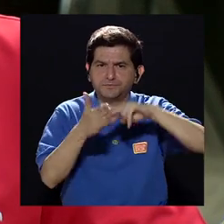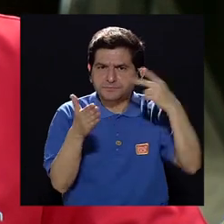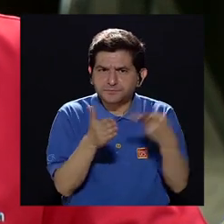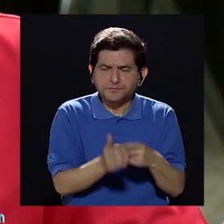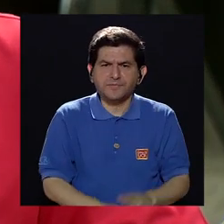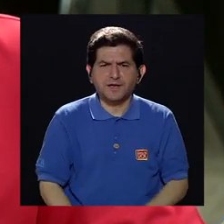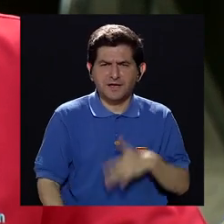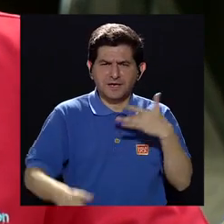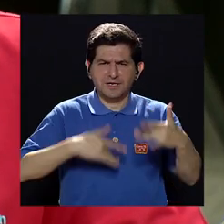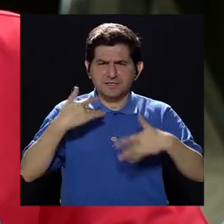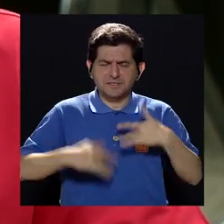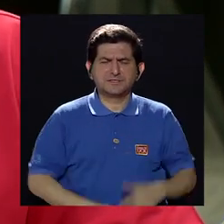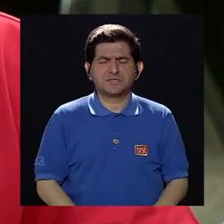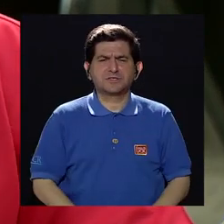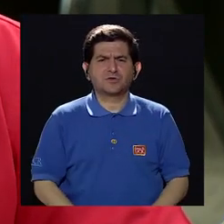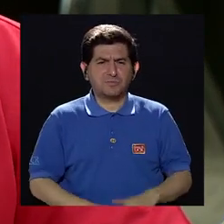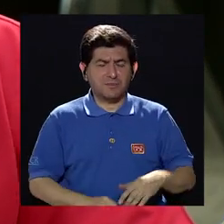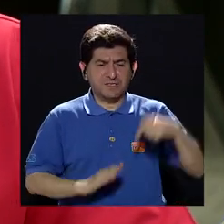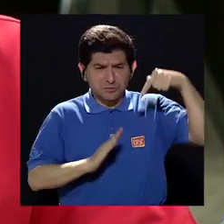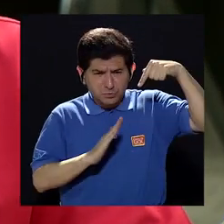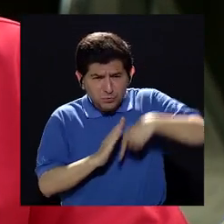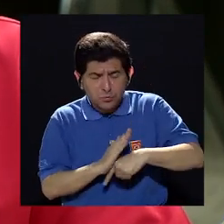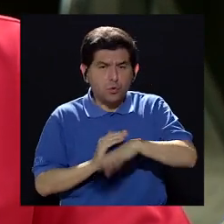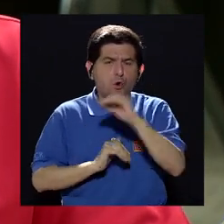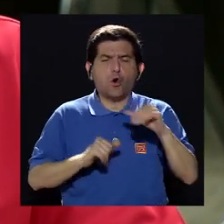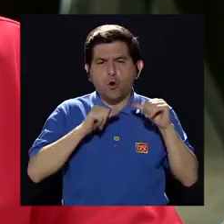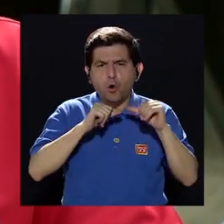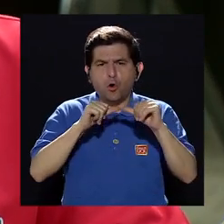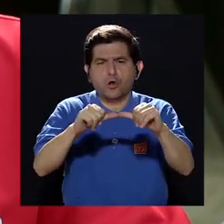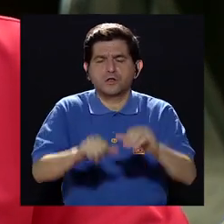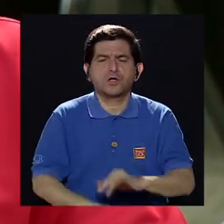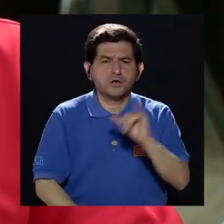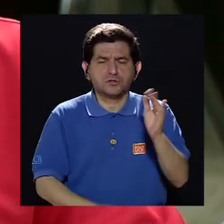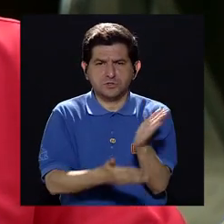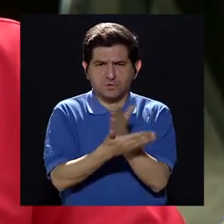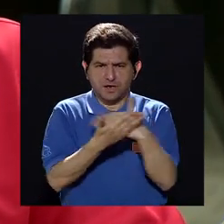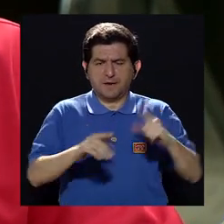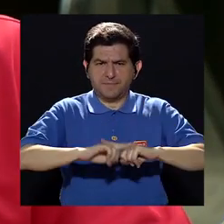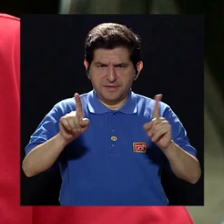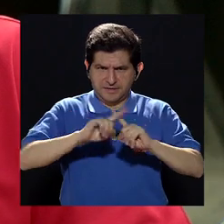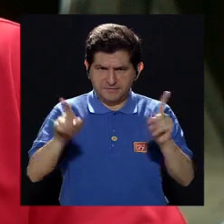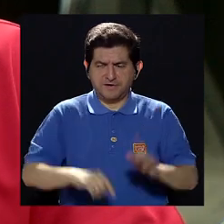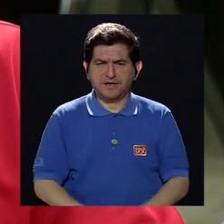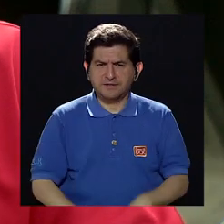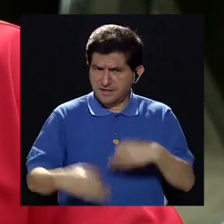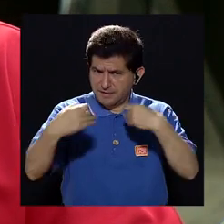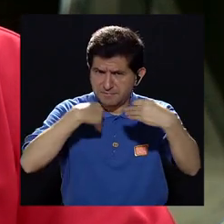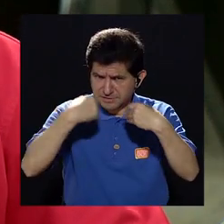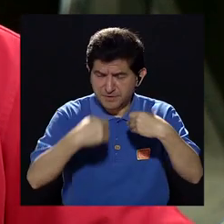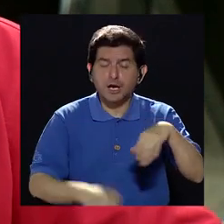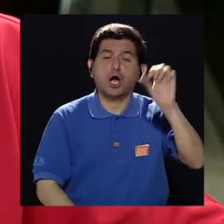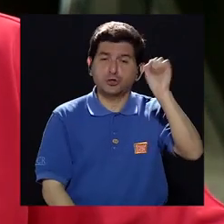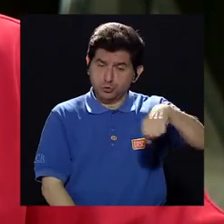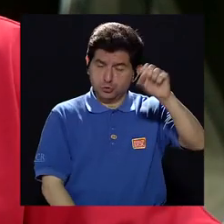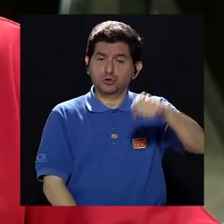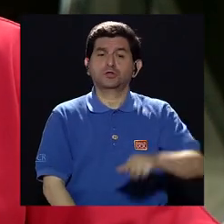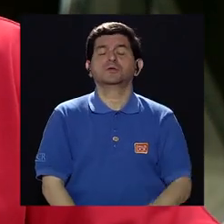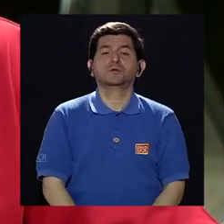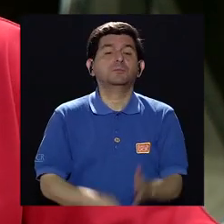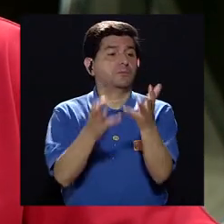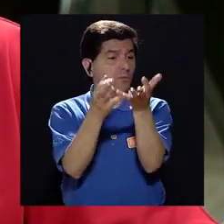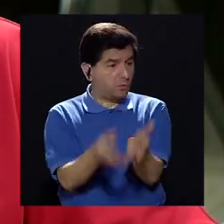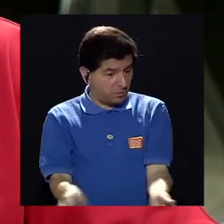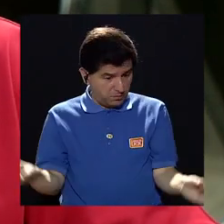a sufrir síntomas agudos y síntomas crónicos, por decirlo, como sucede con otros órganos. Tal vez si nos explica por ahí. Sí, correcto, sí.